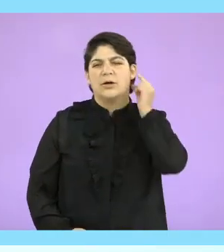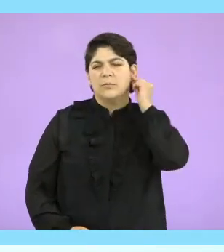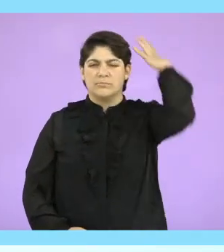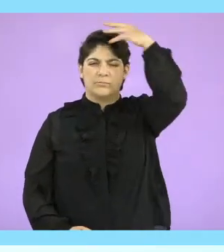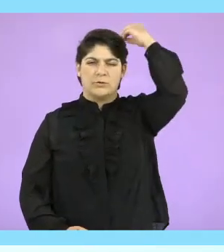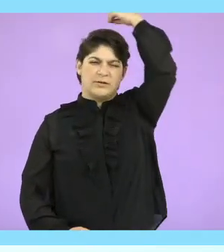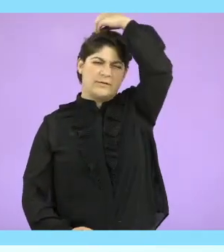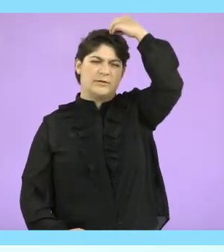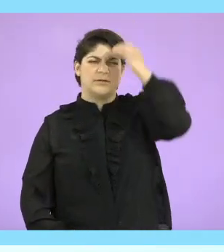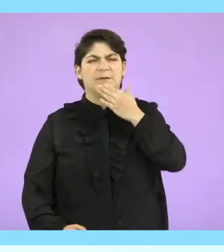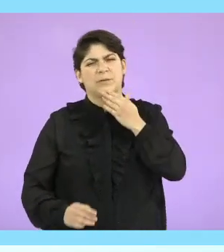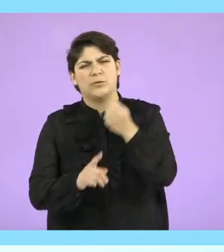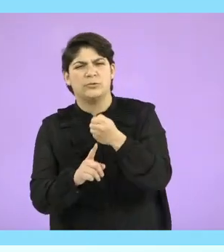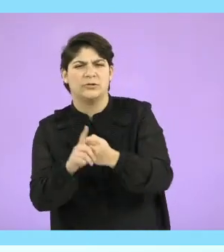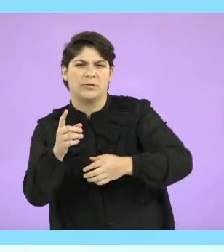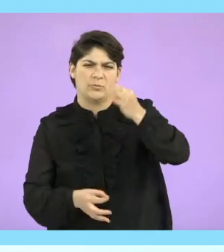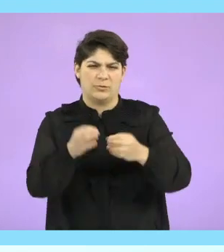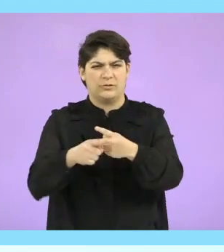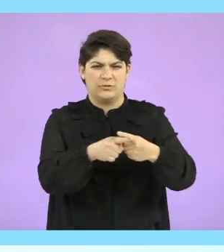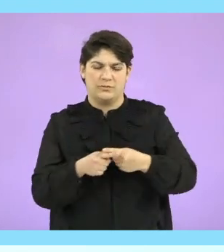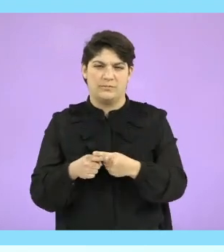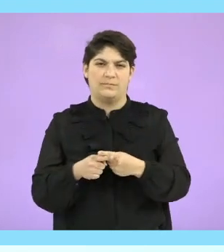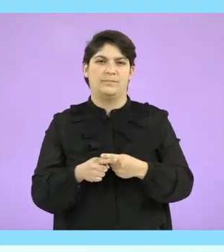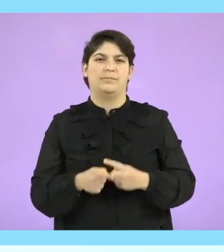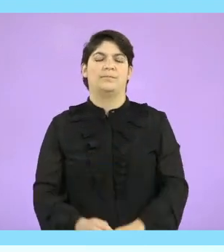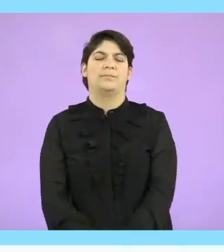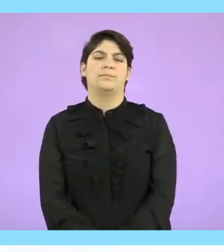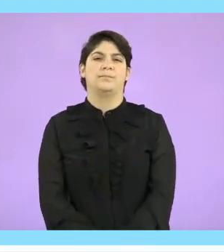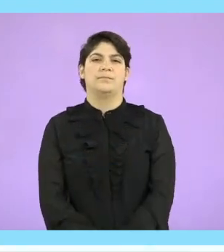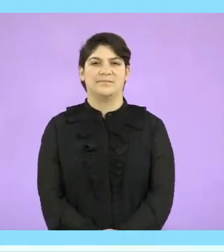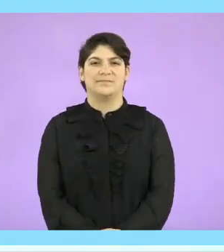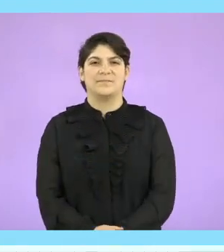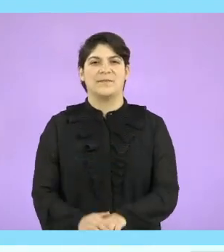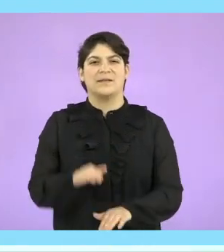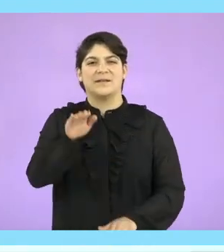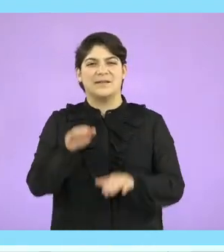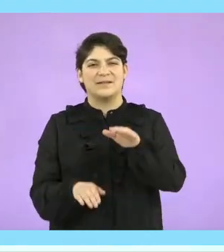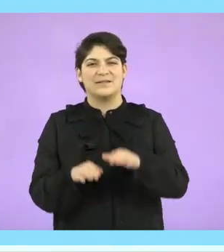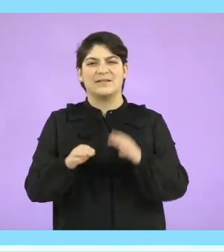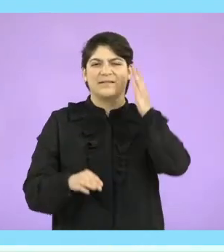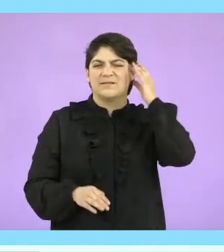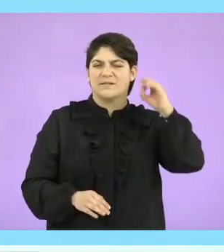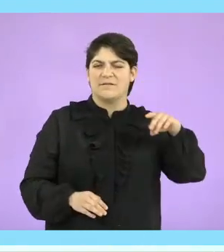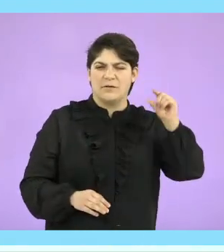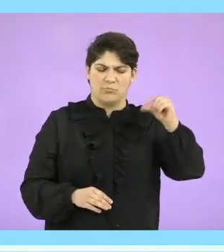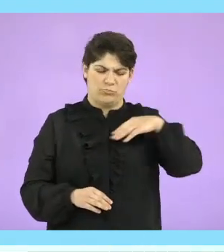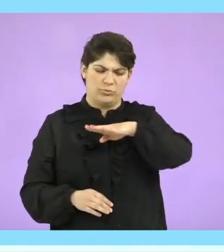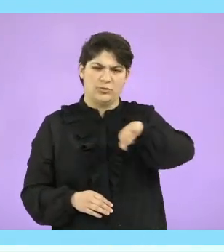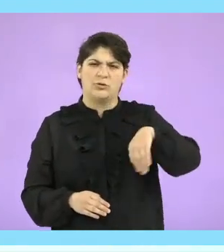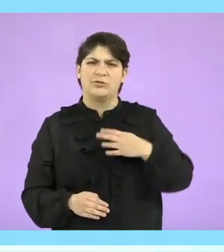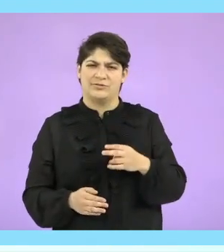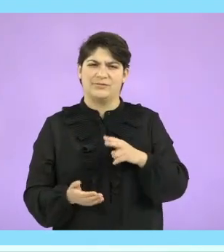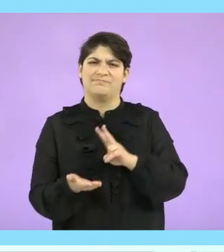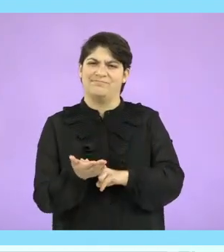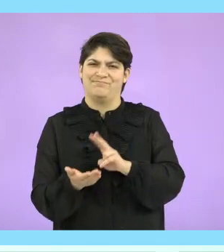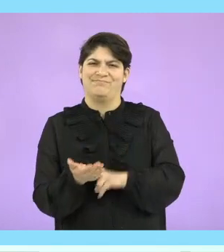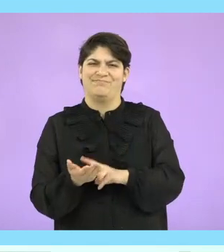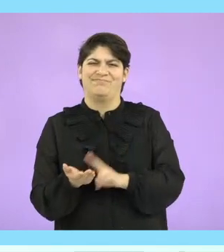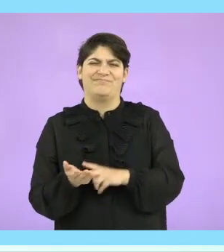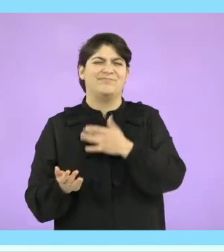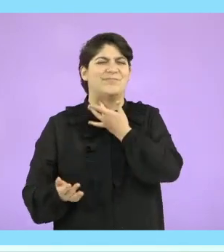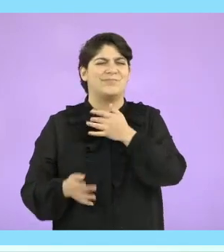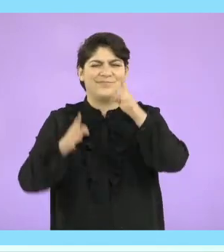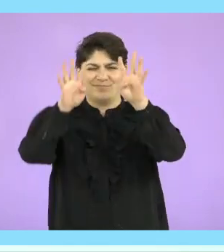porque las mujeres neurodiversas también luchamos por justicia social. Quizás sabes poco de nosotras. Claro,